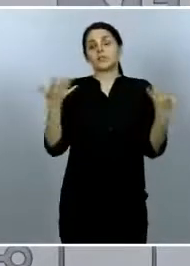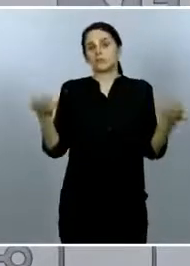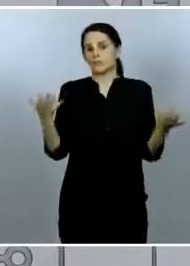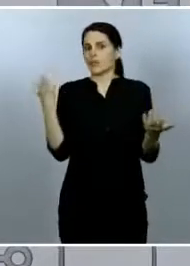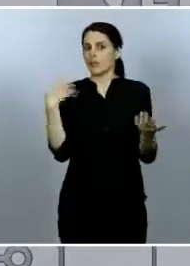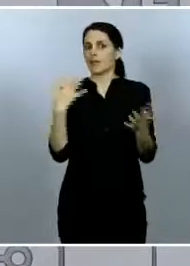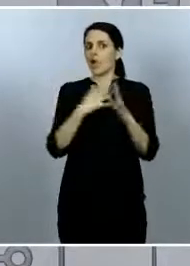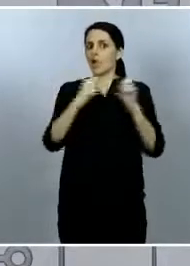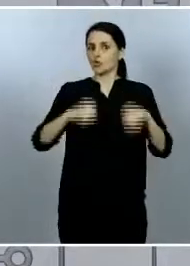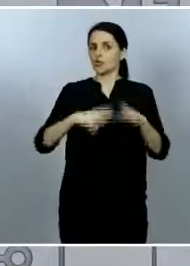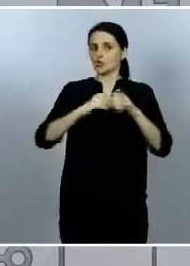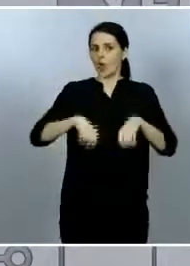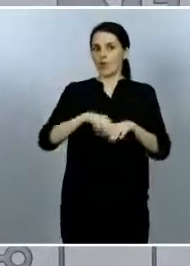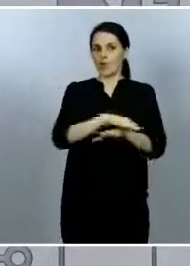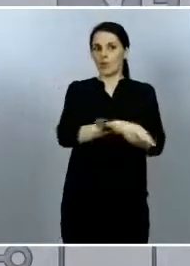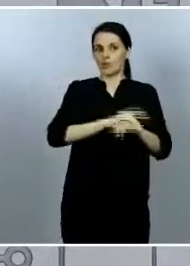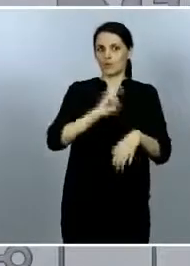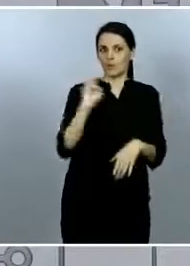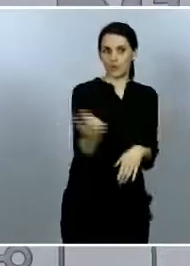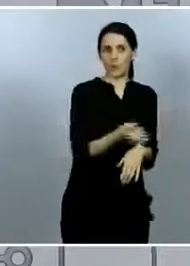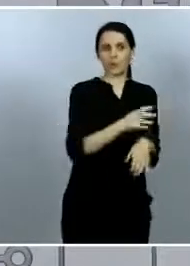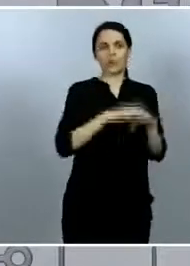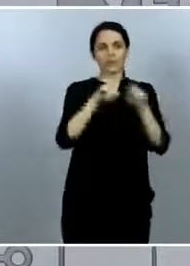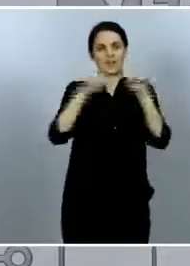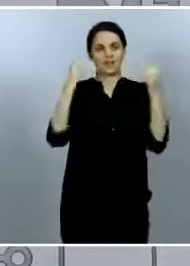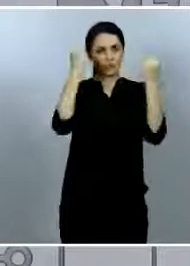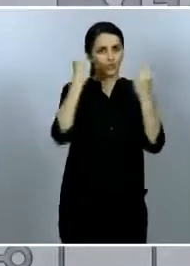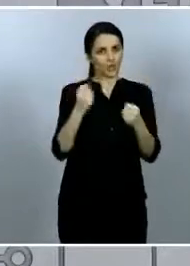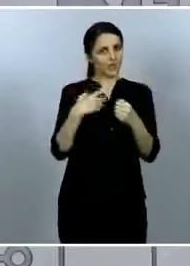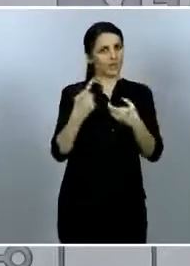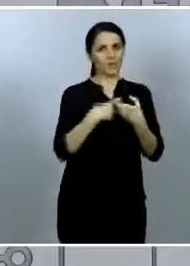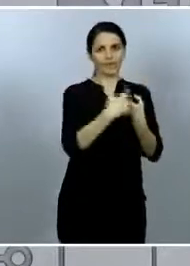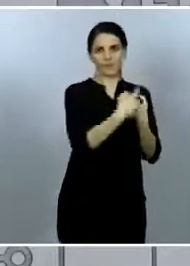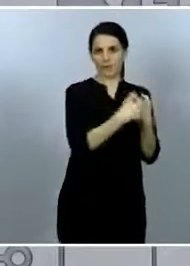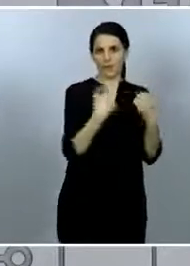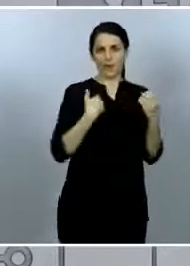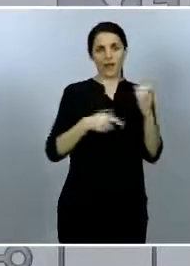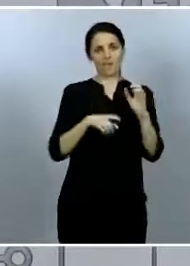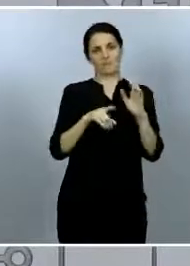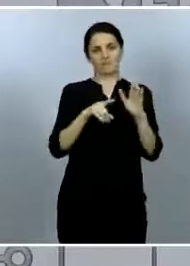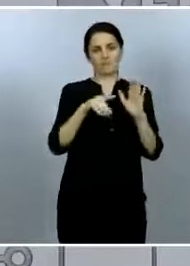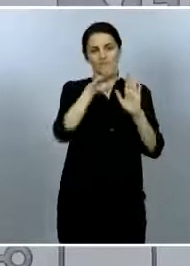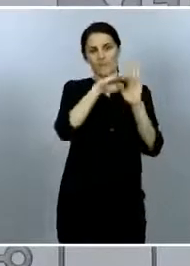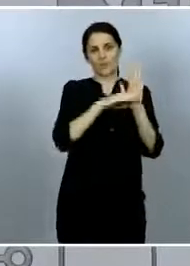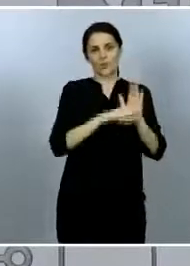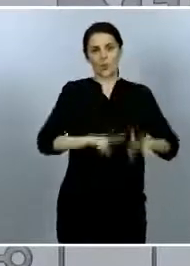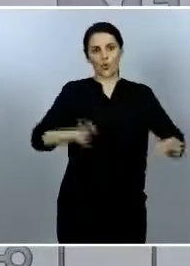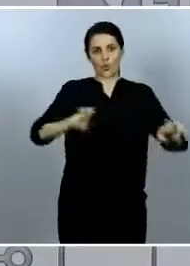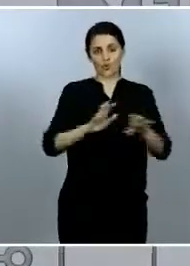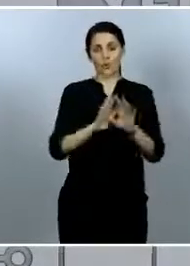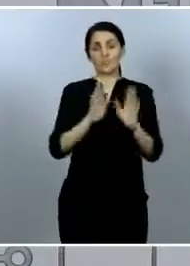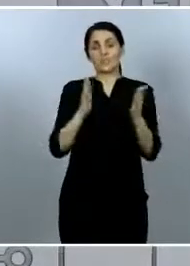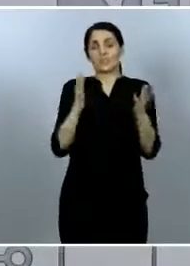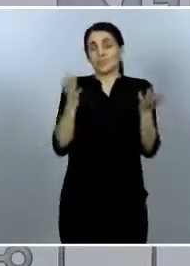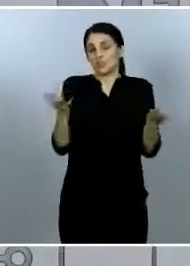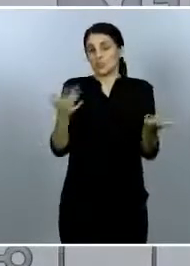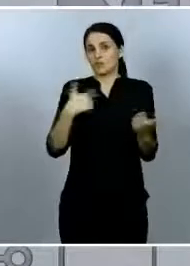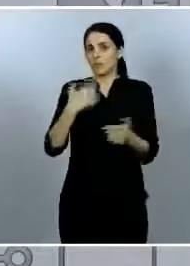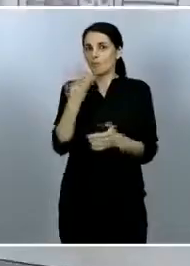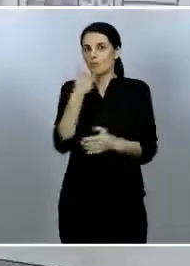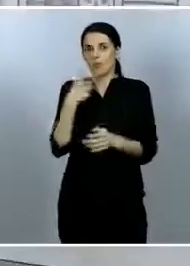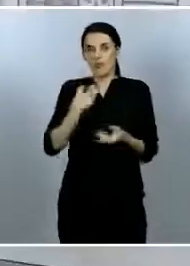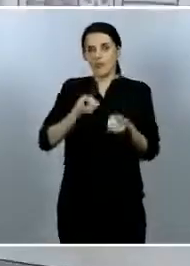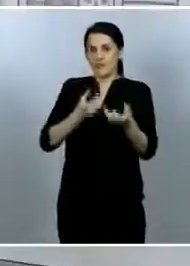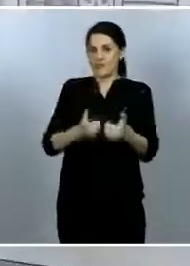muchos órganos y con muchas instituciones. Yo creo que se quedará, pero hasta que no esté publicado prefiero ser un poco prudente.